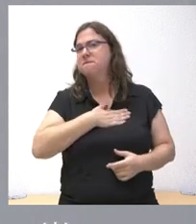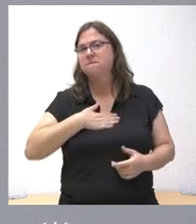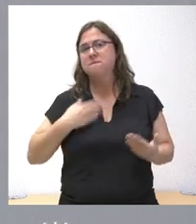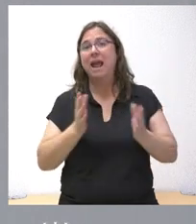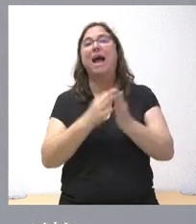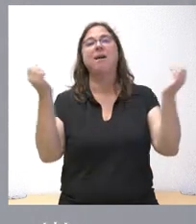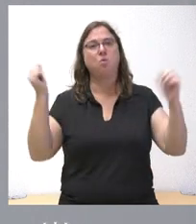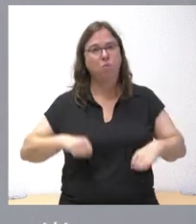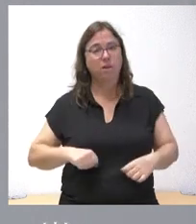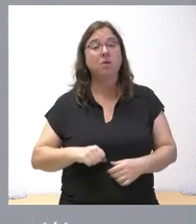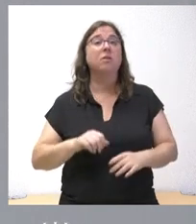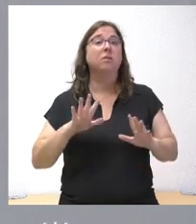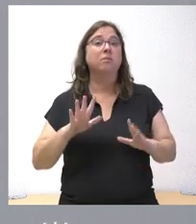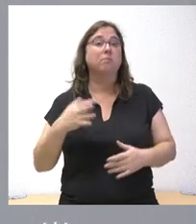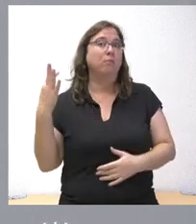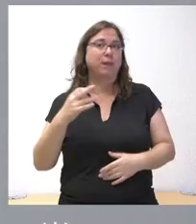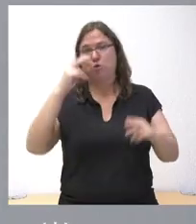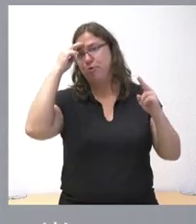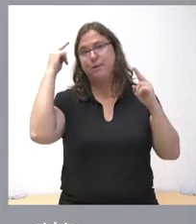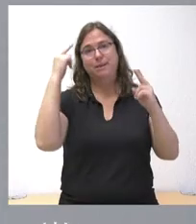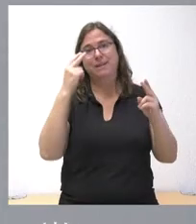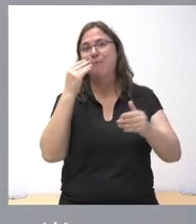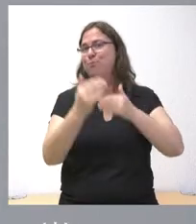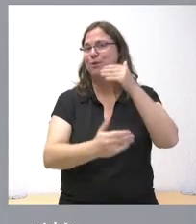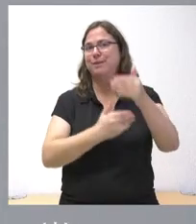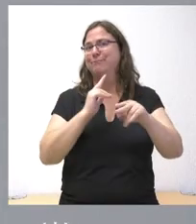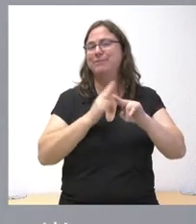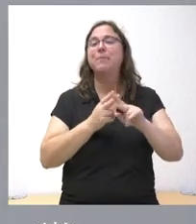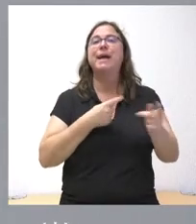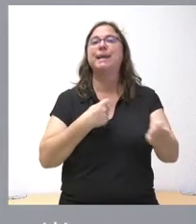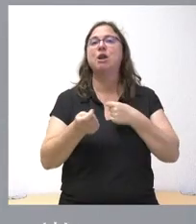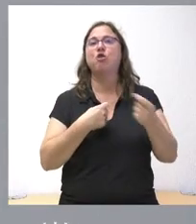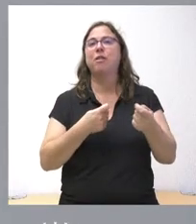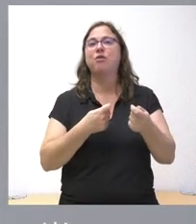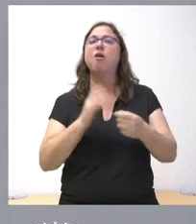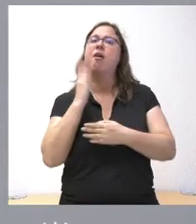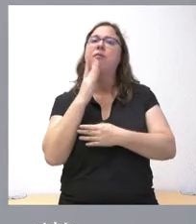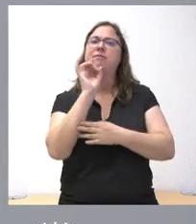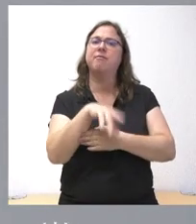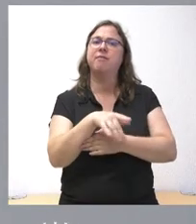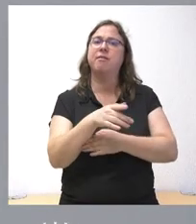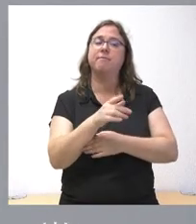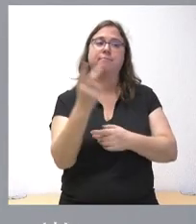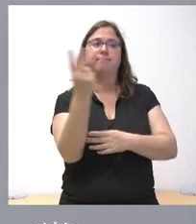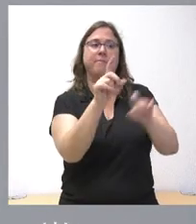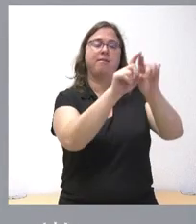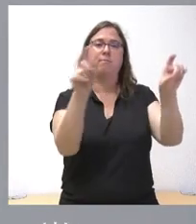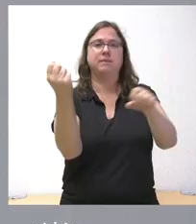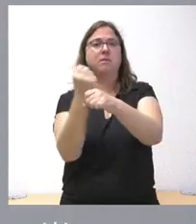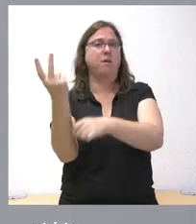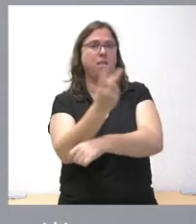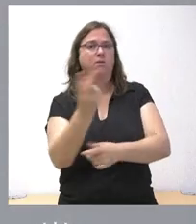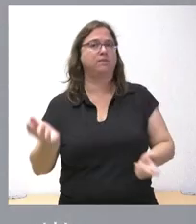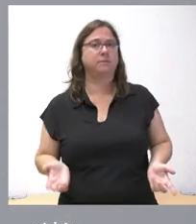acuerdo se produzca. Pero también tenemos que ser respetuosos con un procedimiento de negociación que afecta fundamentalmente a las partes. Es verdad que